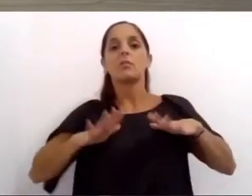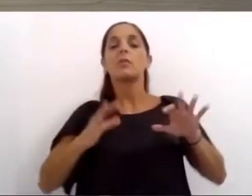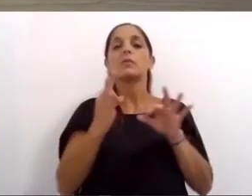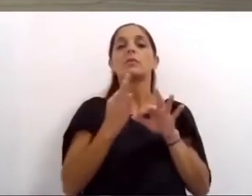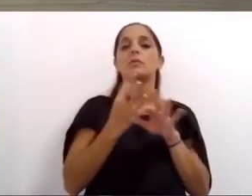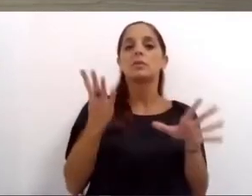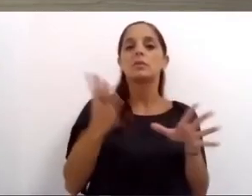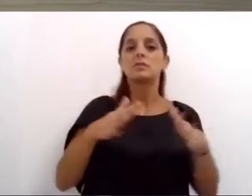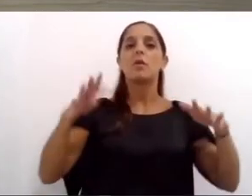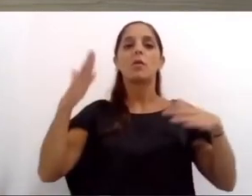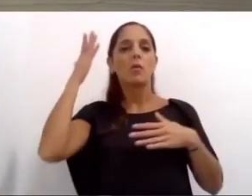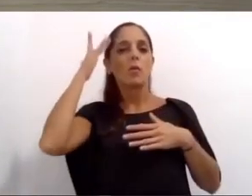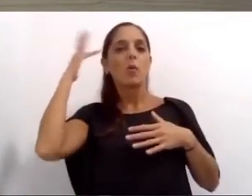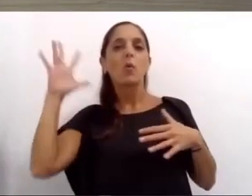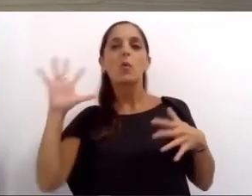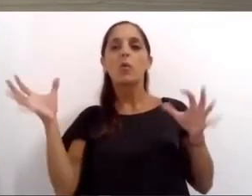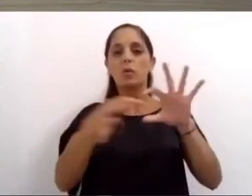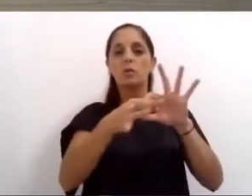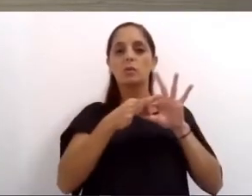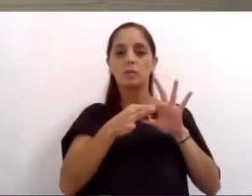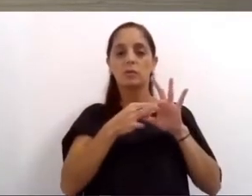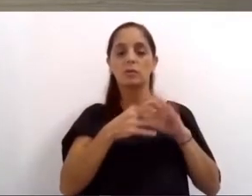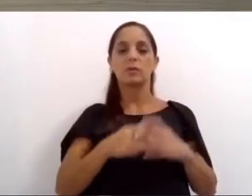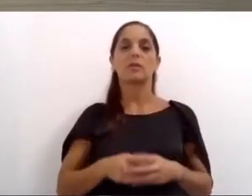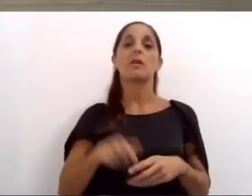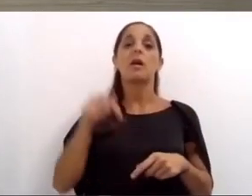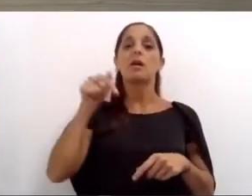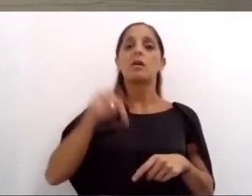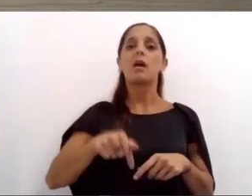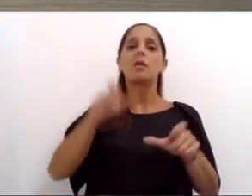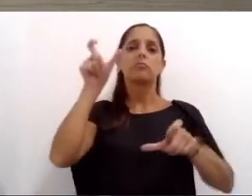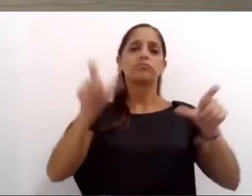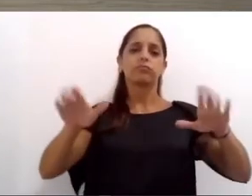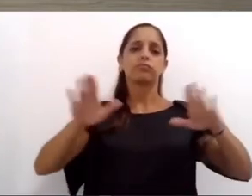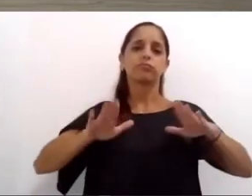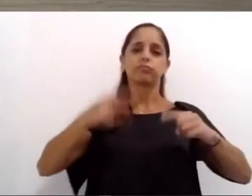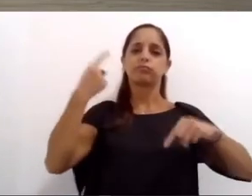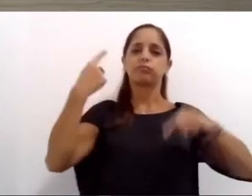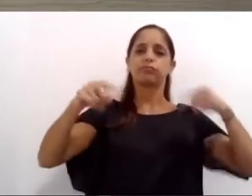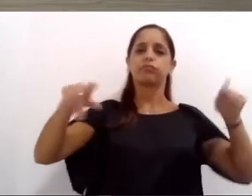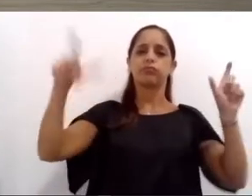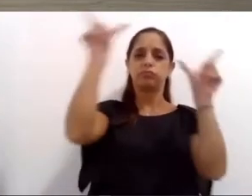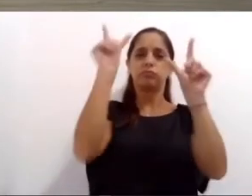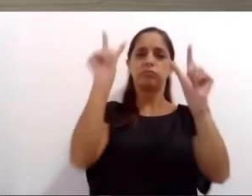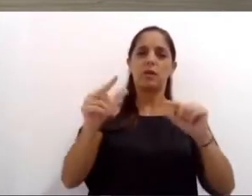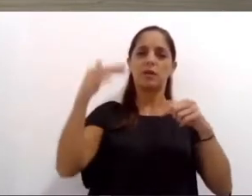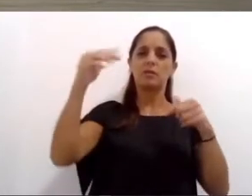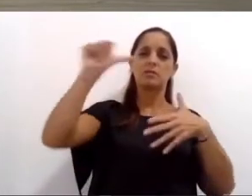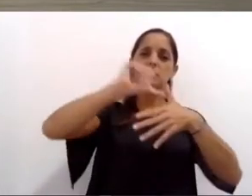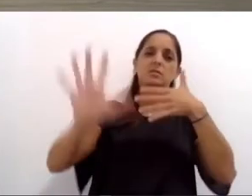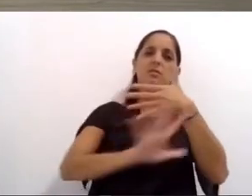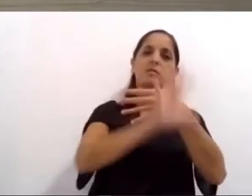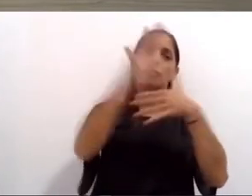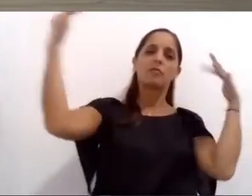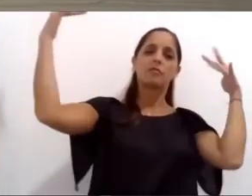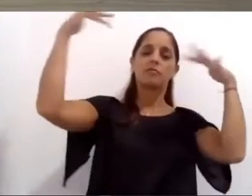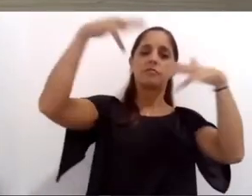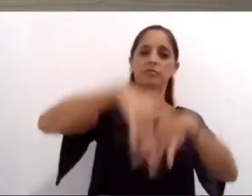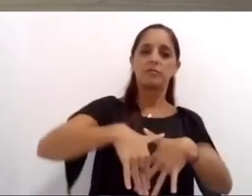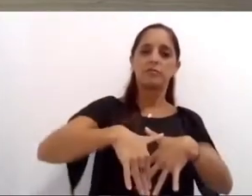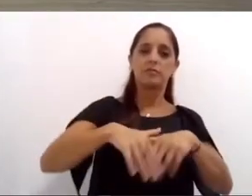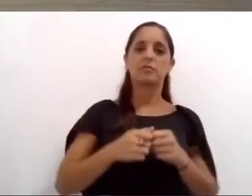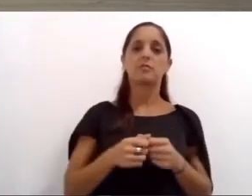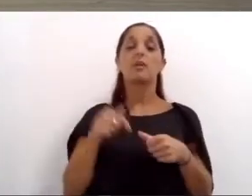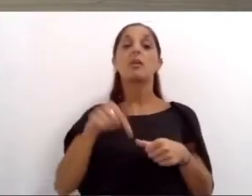innovador albergaremos en Rosario a más de 2.500 deportistas de 15 naciones de toda Sudamérica siendo el certamen